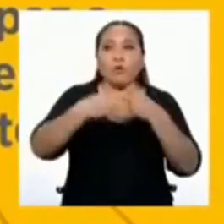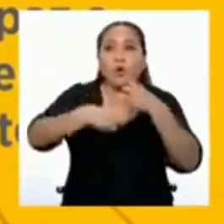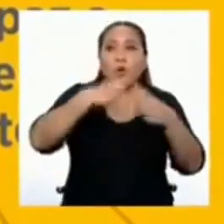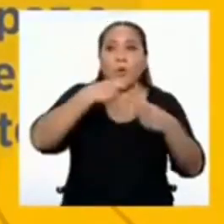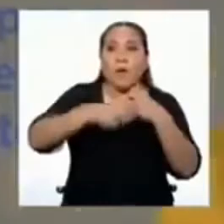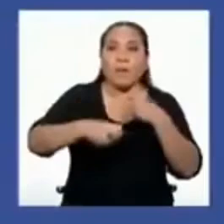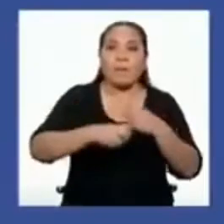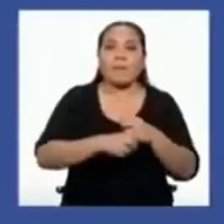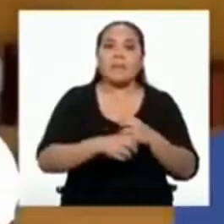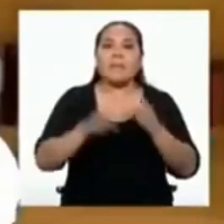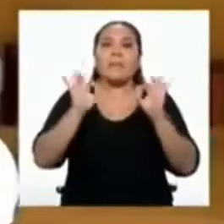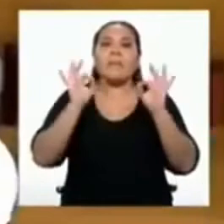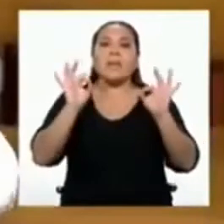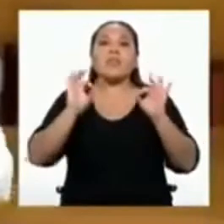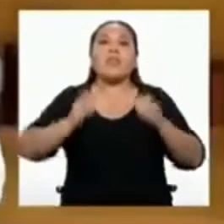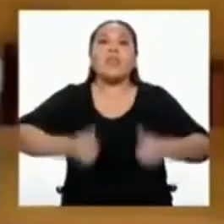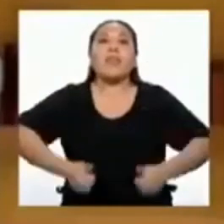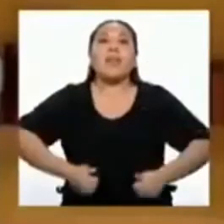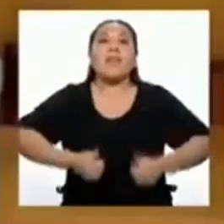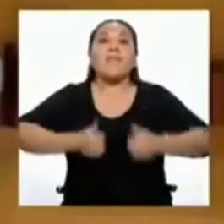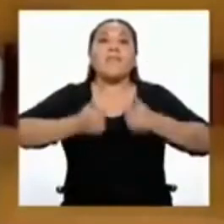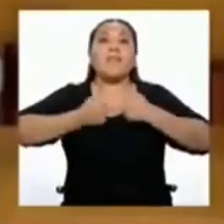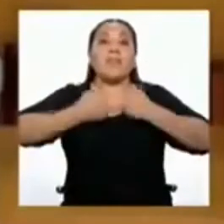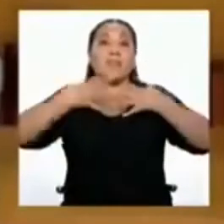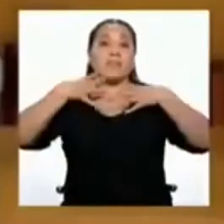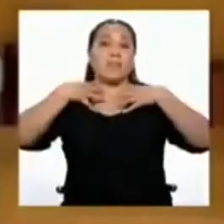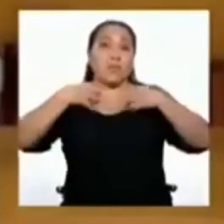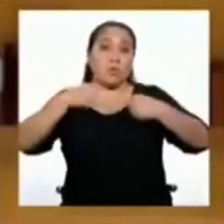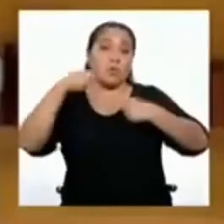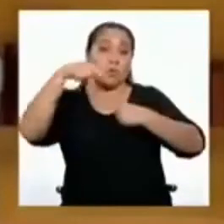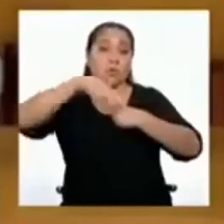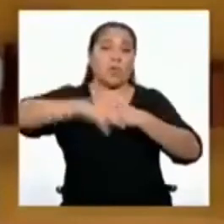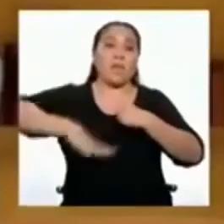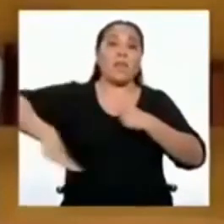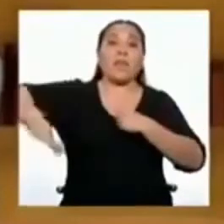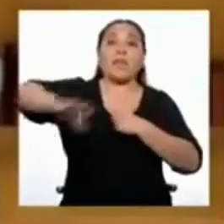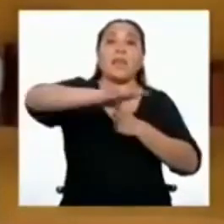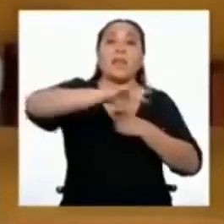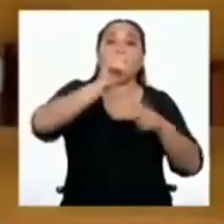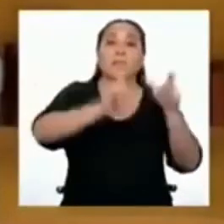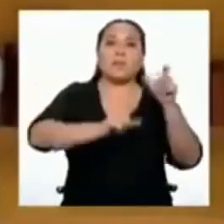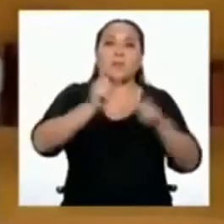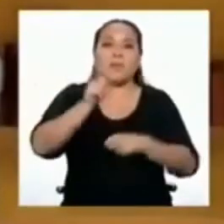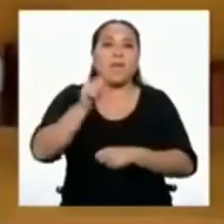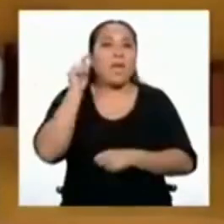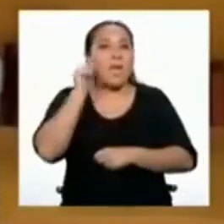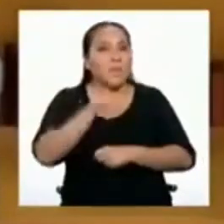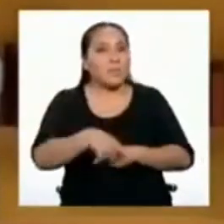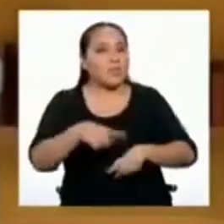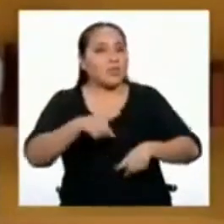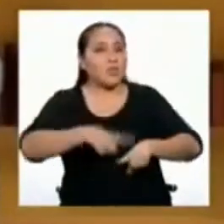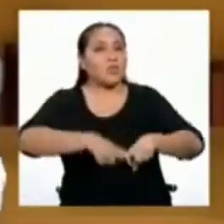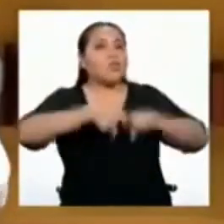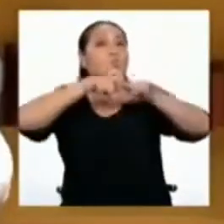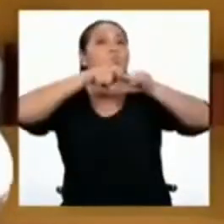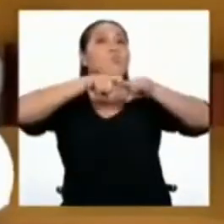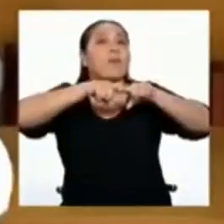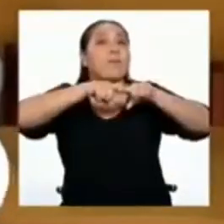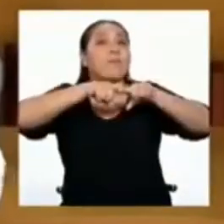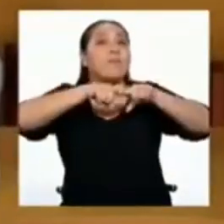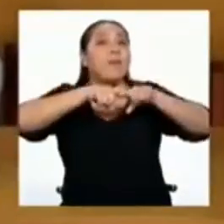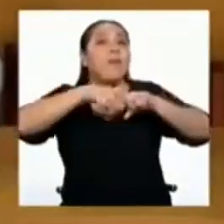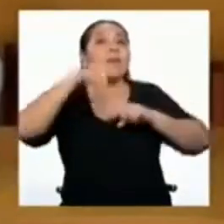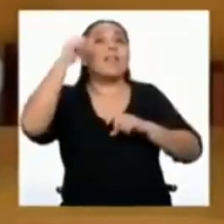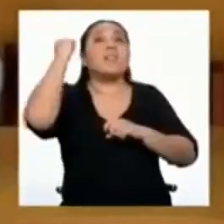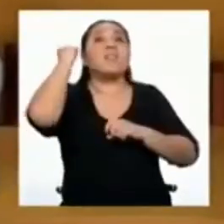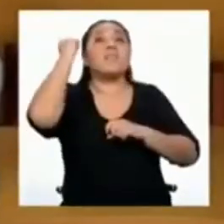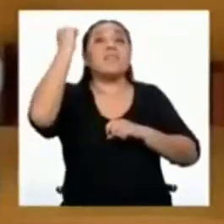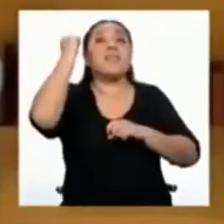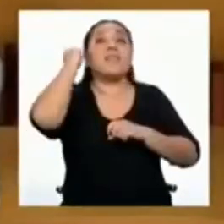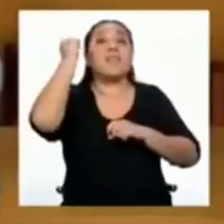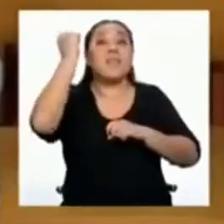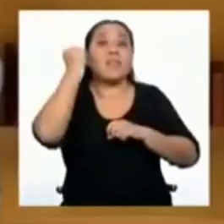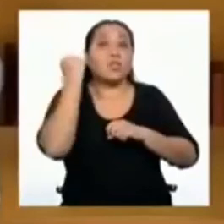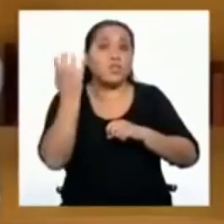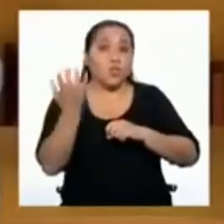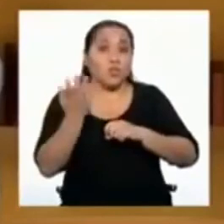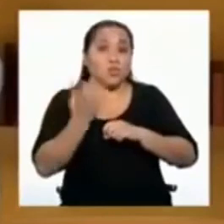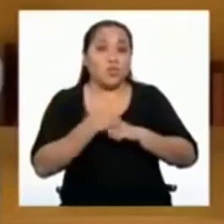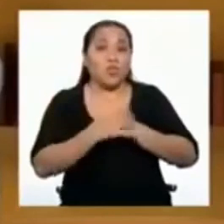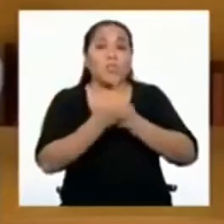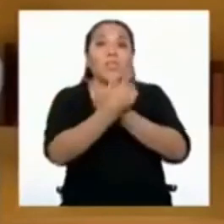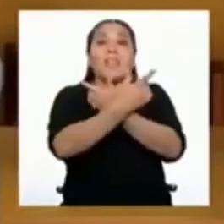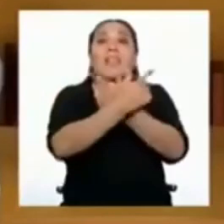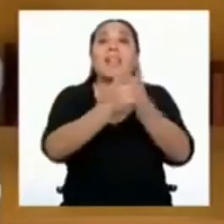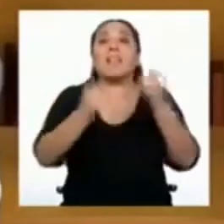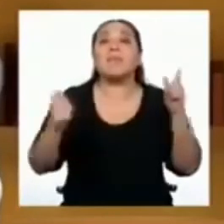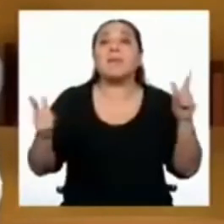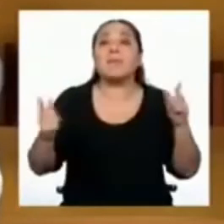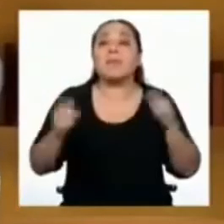afecten la vida de la nación. Es por eso que puede restringirse o suspenderse el ejercicio de los derechos constitucionales relativos a